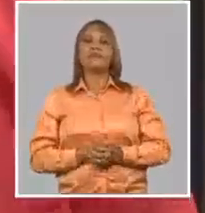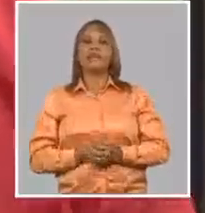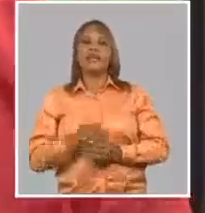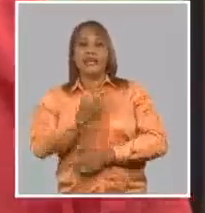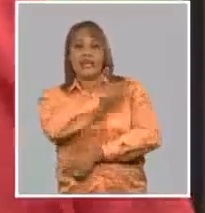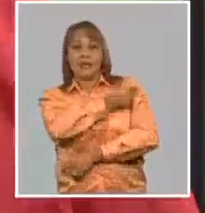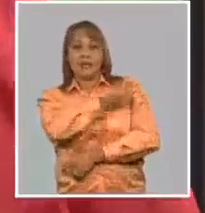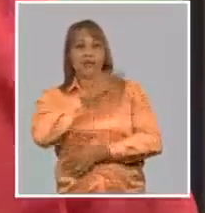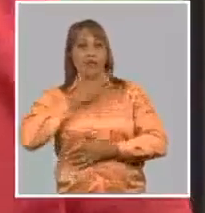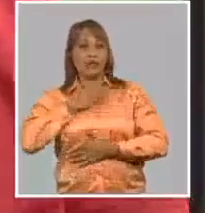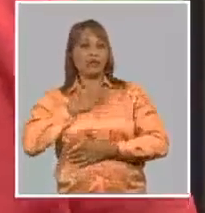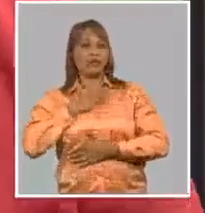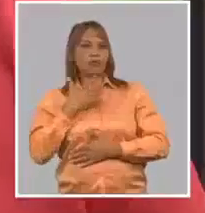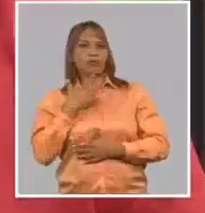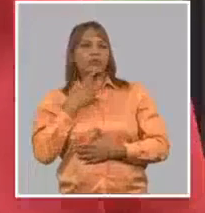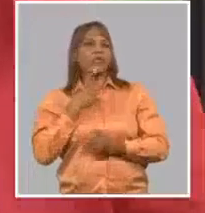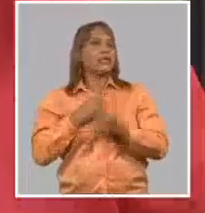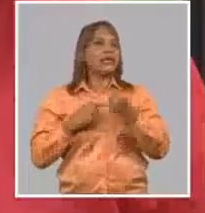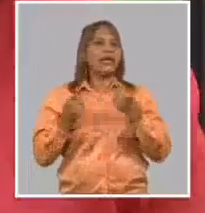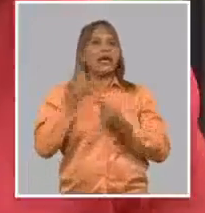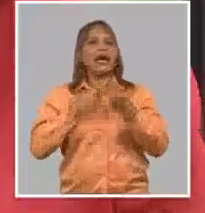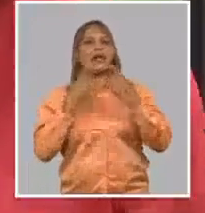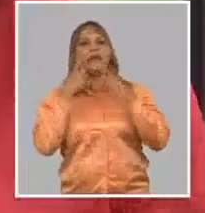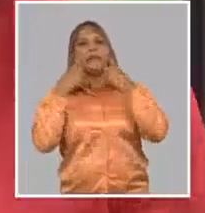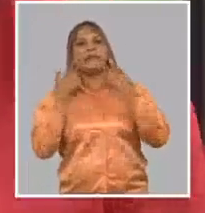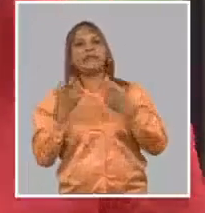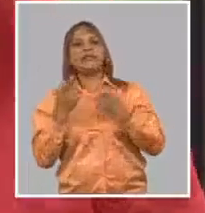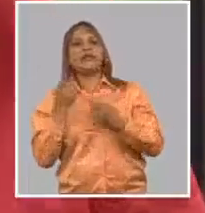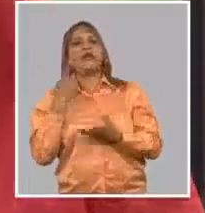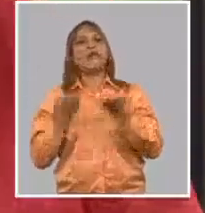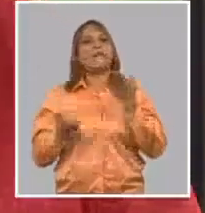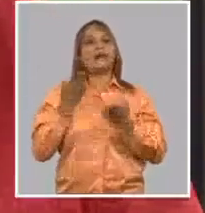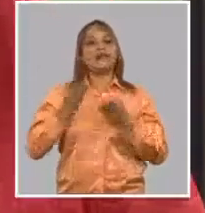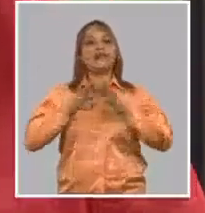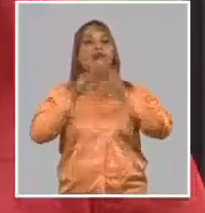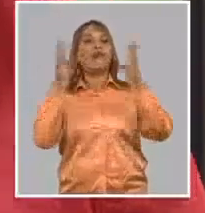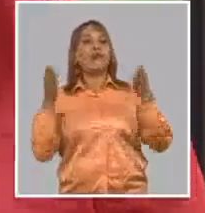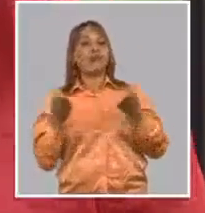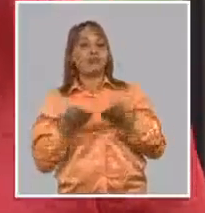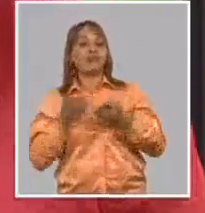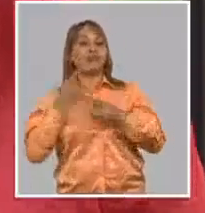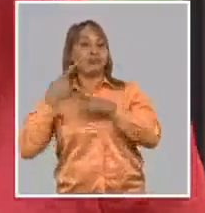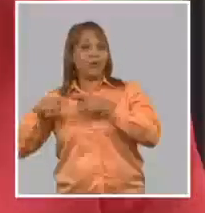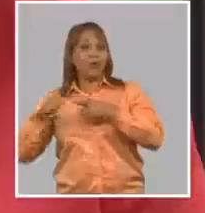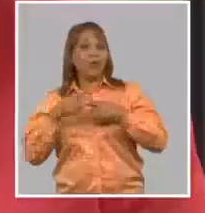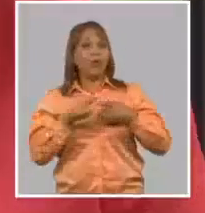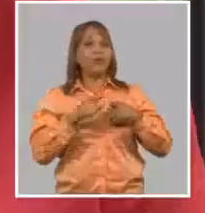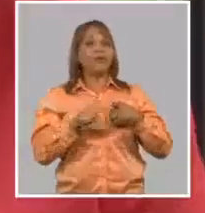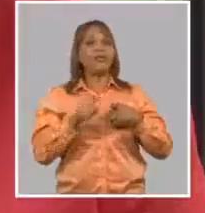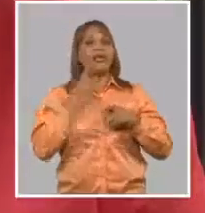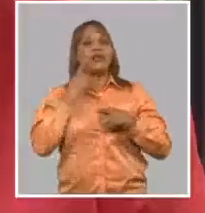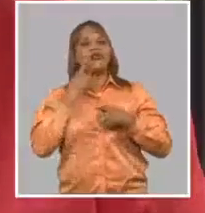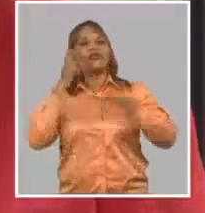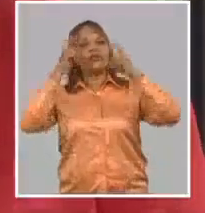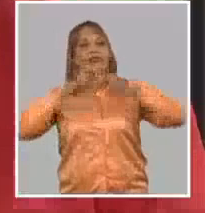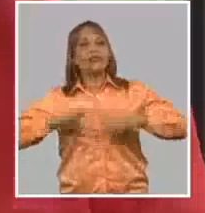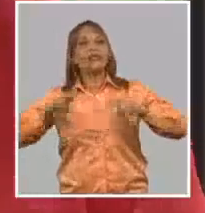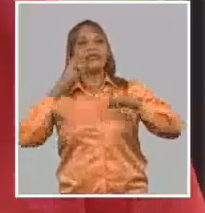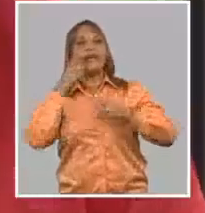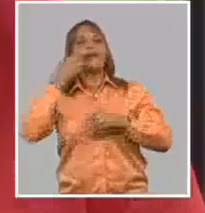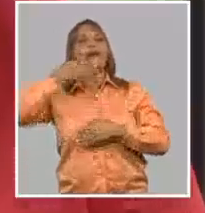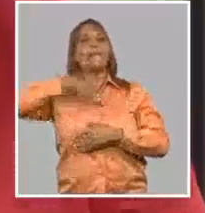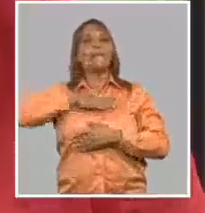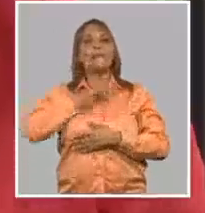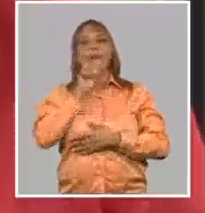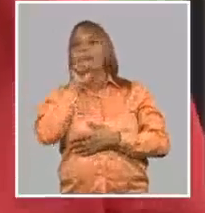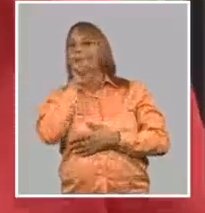vacunar nuestro tiene una peculiaridad con respecto a los que existen al día de hoy en el mundo, de que estamos explorando la vía nasal, la